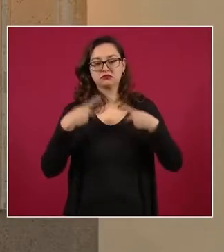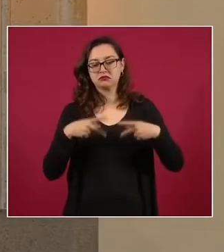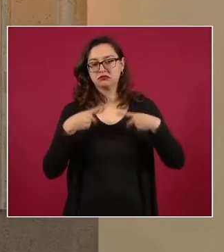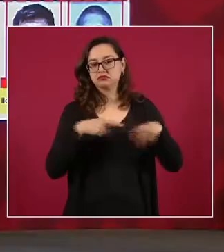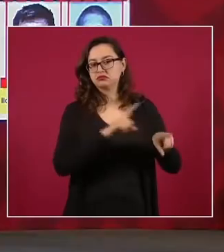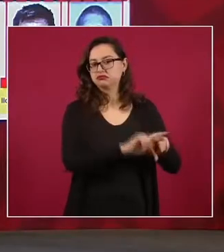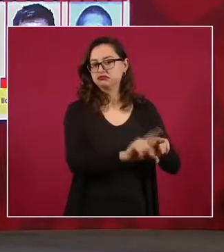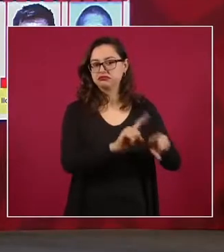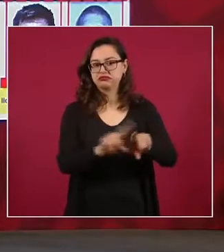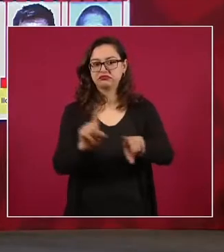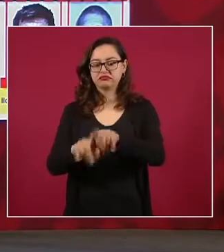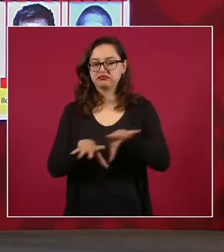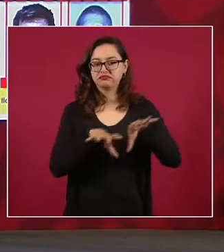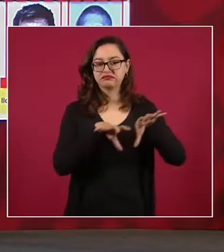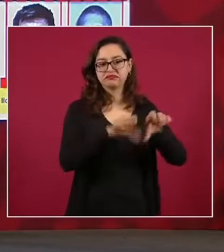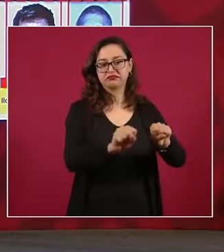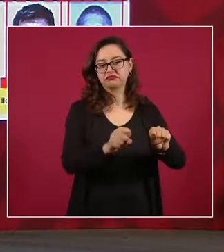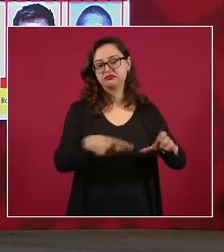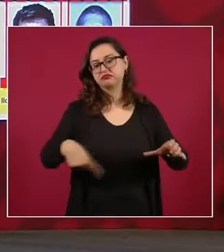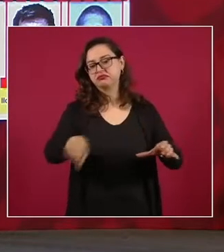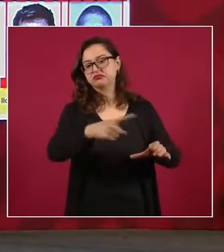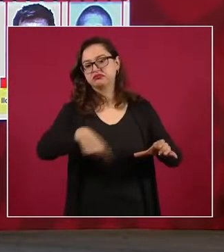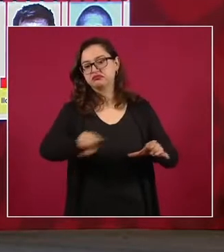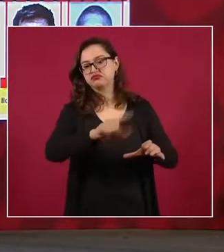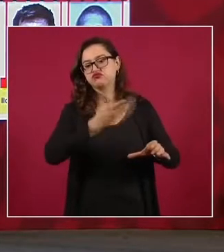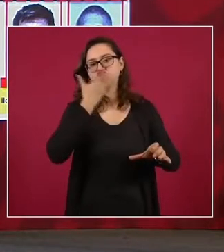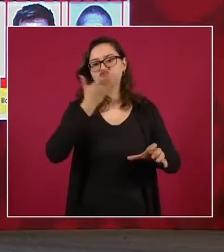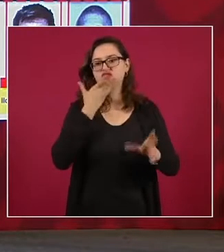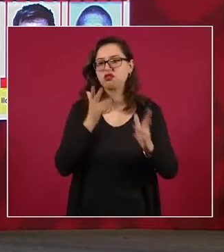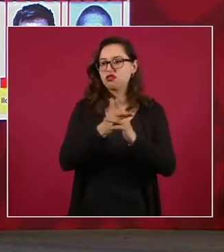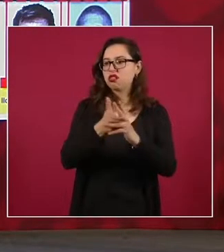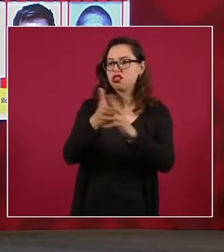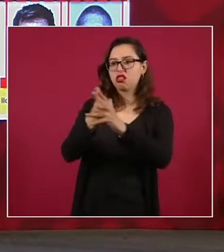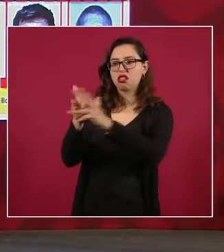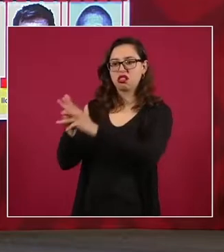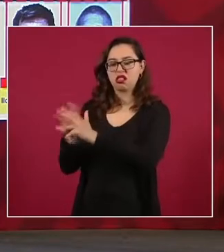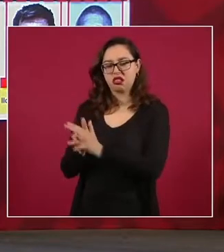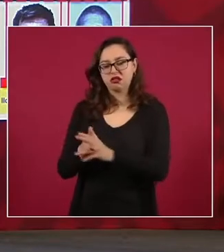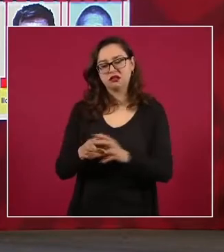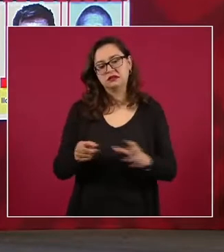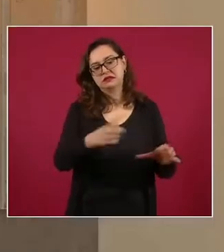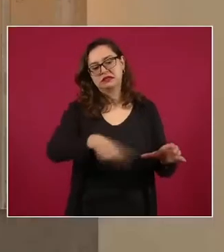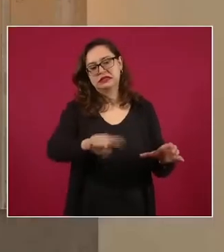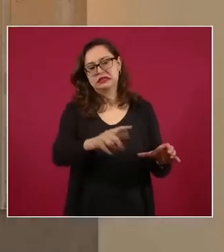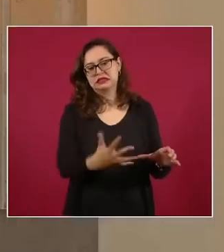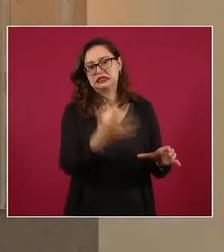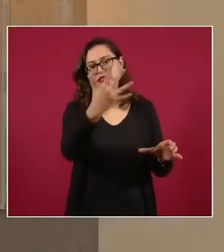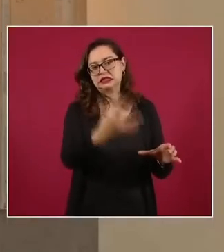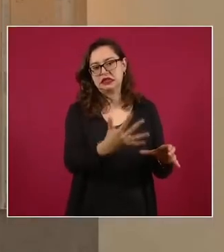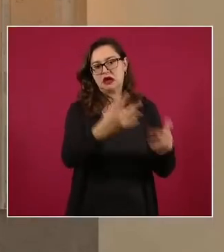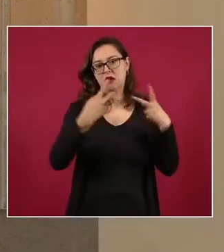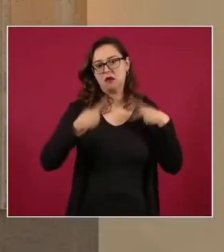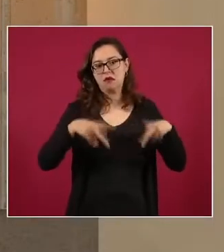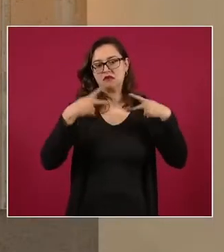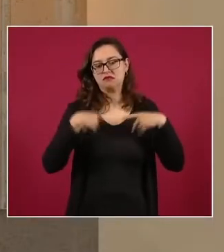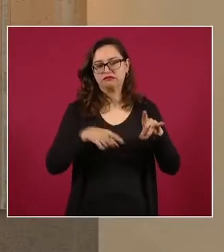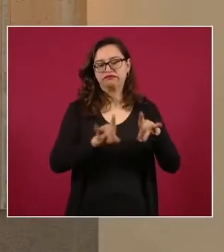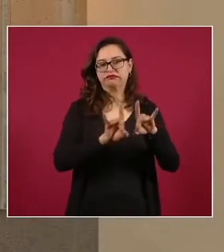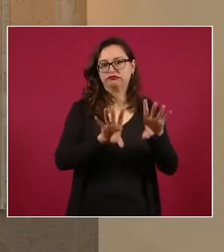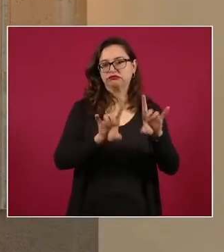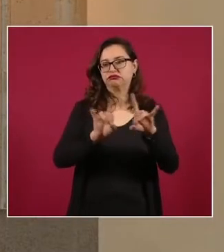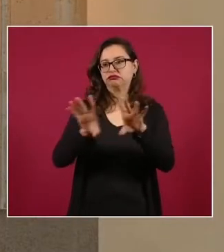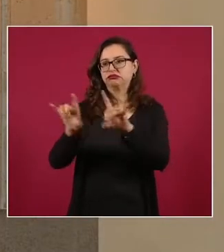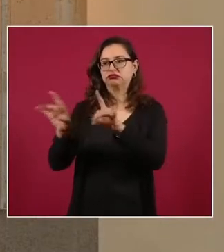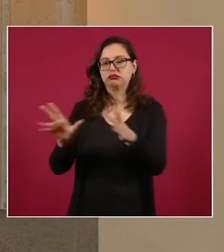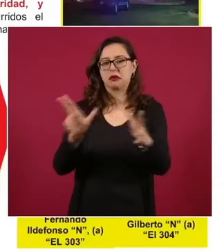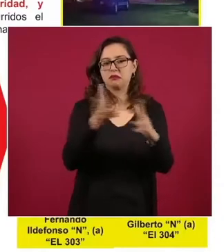vinculados a temas de homicidios, se trata de cinco personas que participaron en diferentes eventos. Uno de ellos